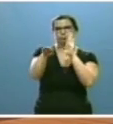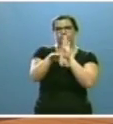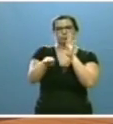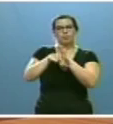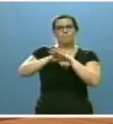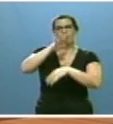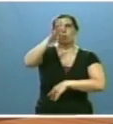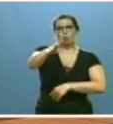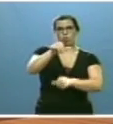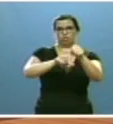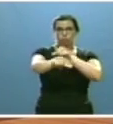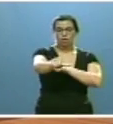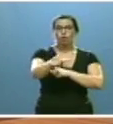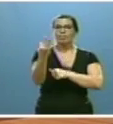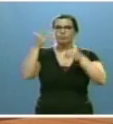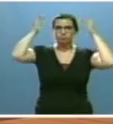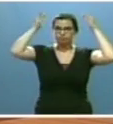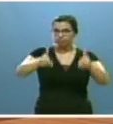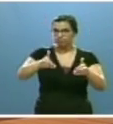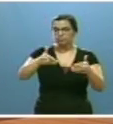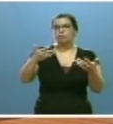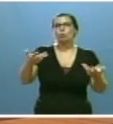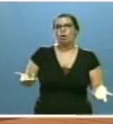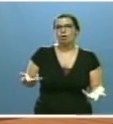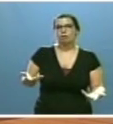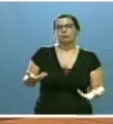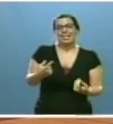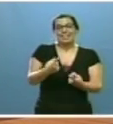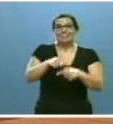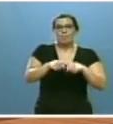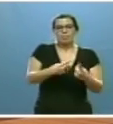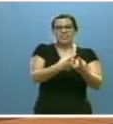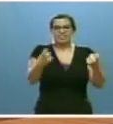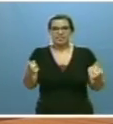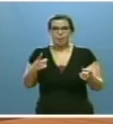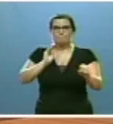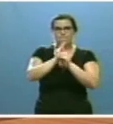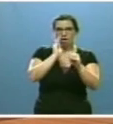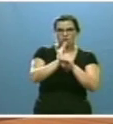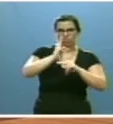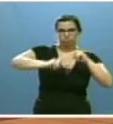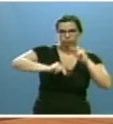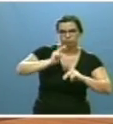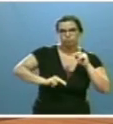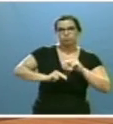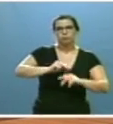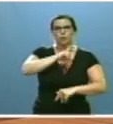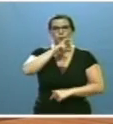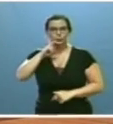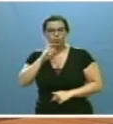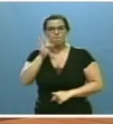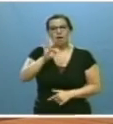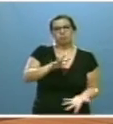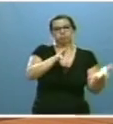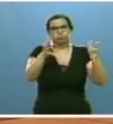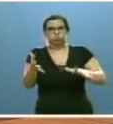años, que deberá centrarse esencialmente en las necesidades de mantenimiento, de conservación y de modernización que tiene